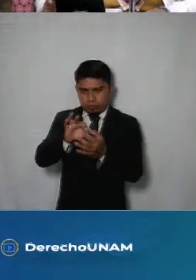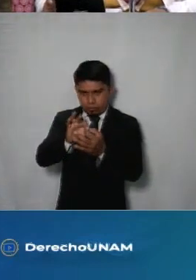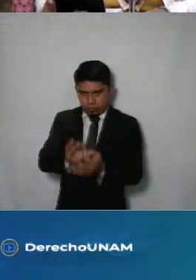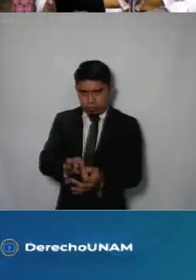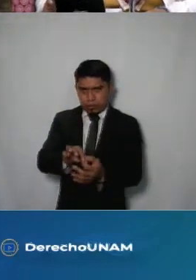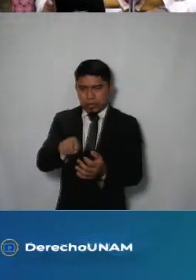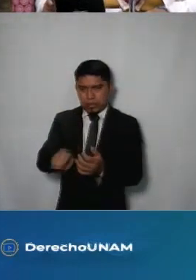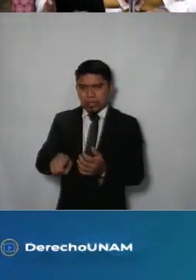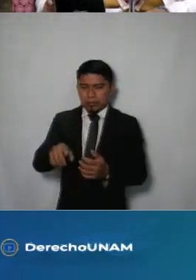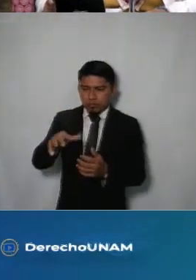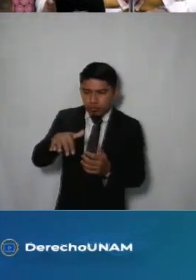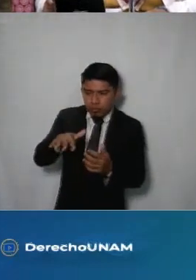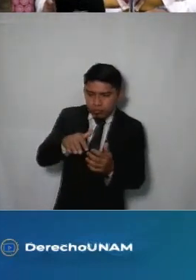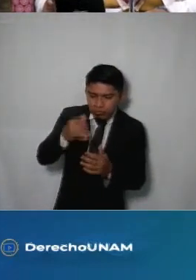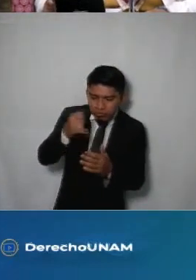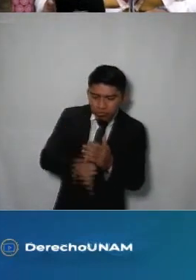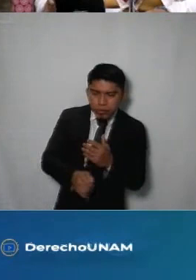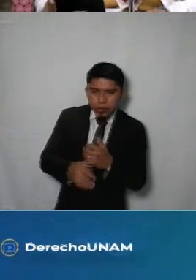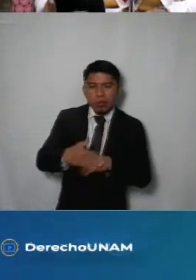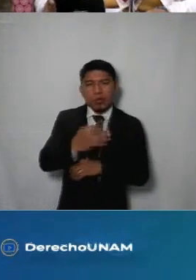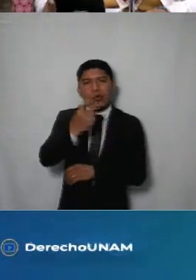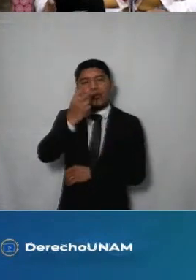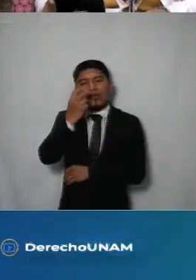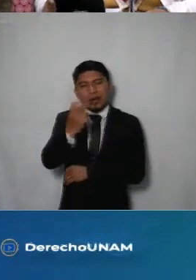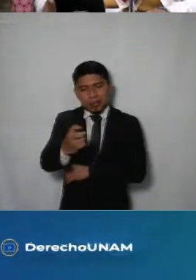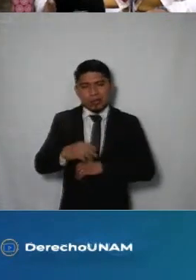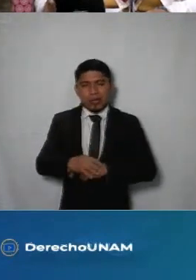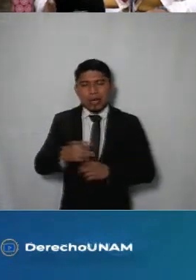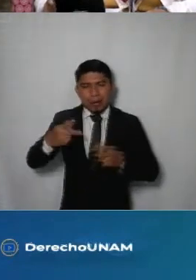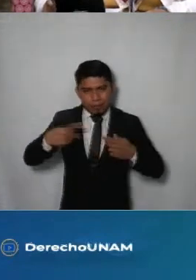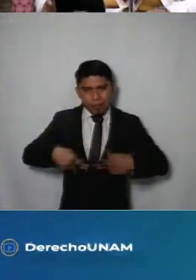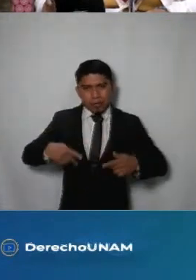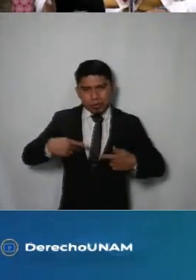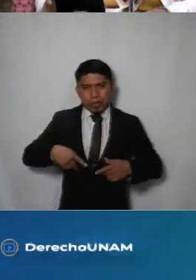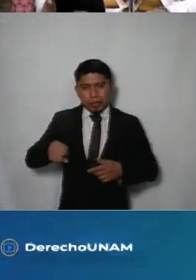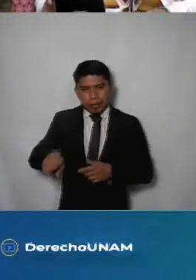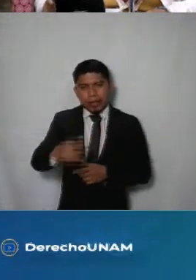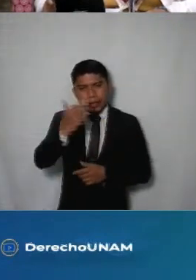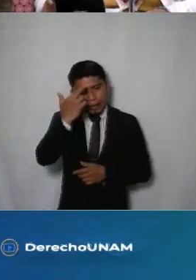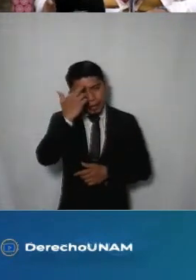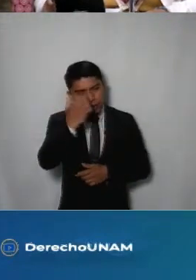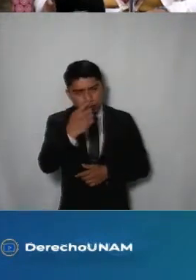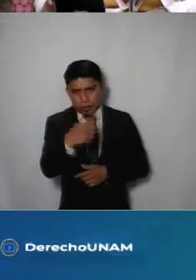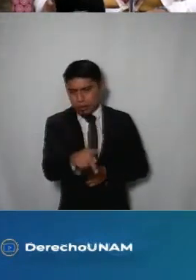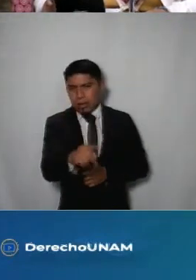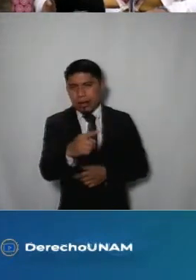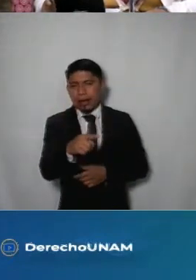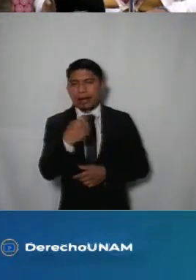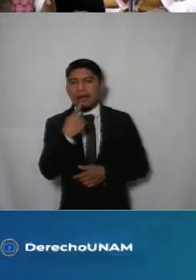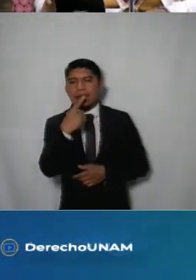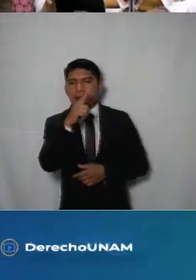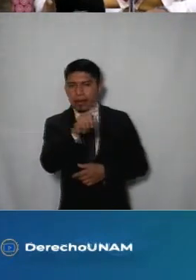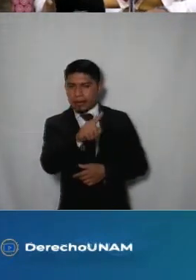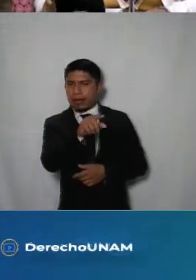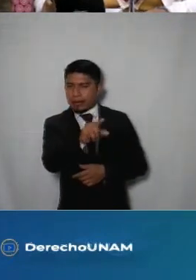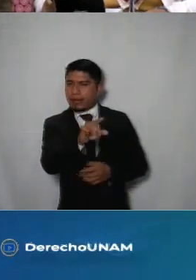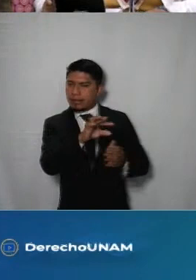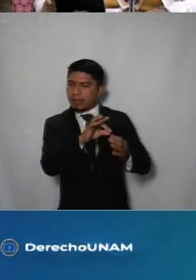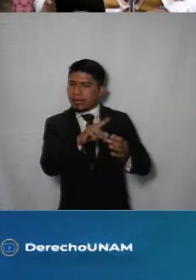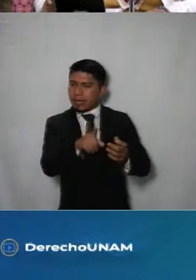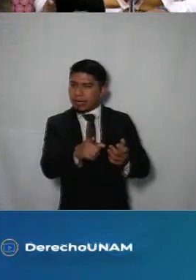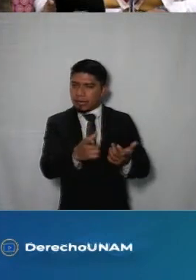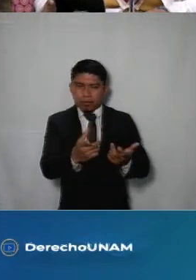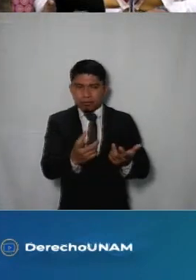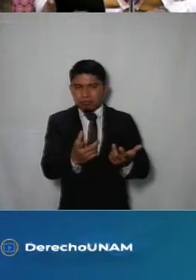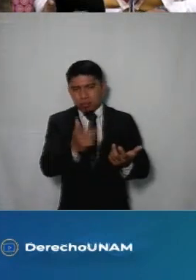congruencia y exhaustividad en consecuencia la persona tiene razón en su queja nos pareció